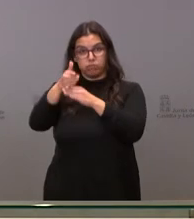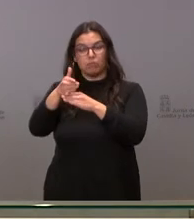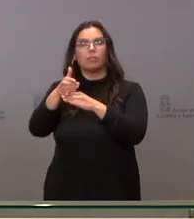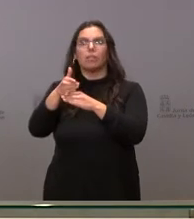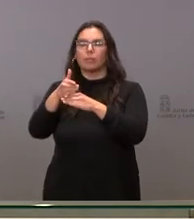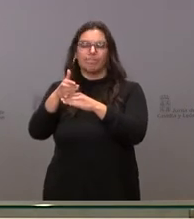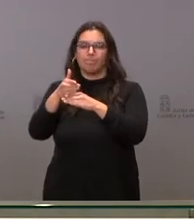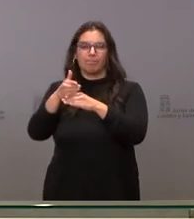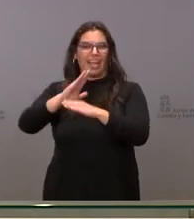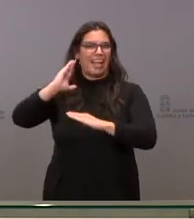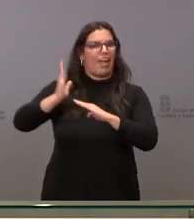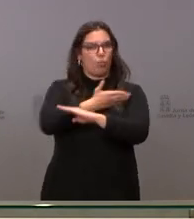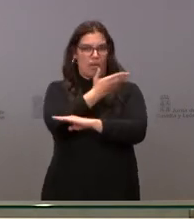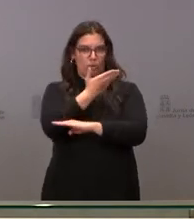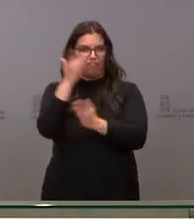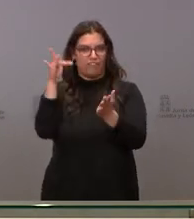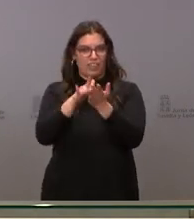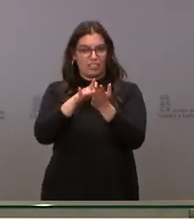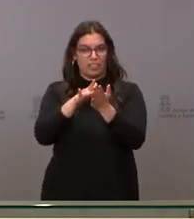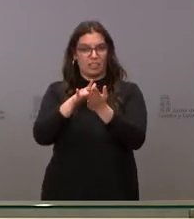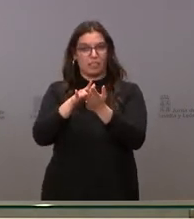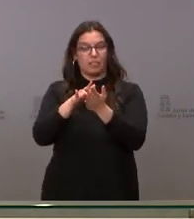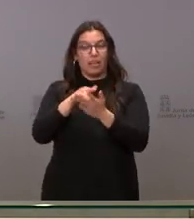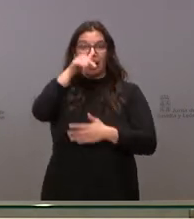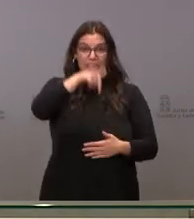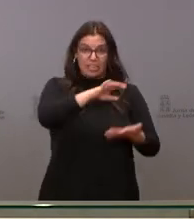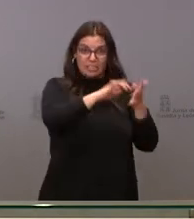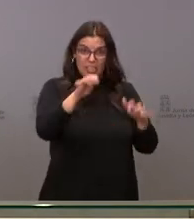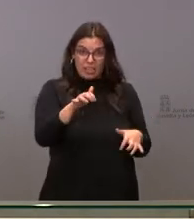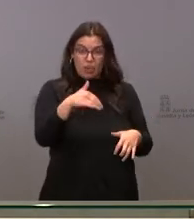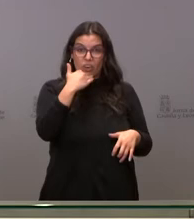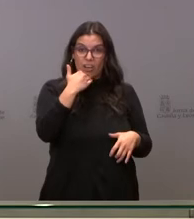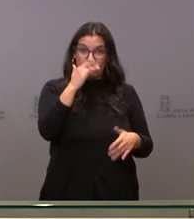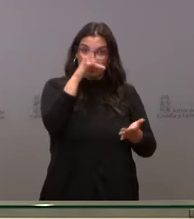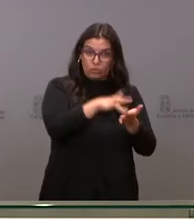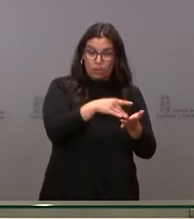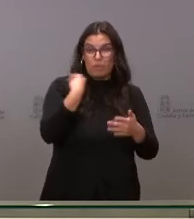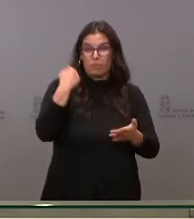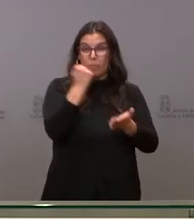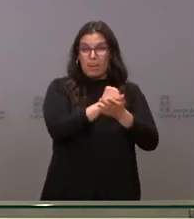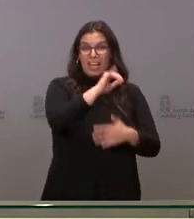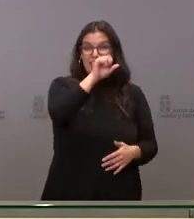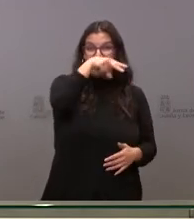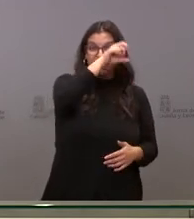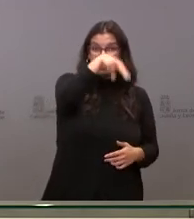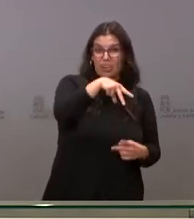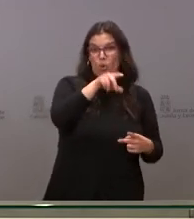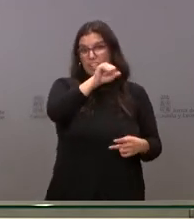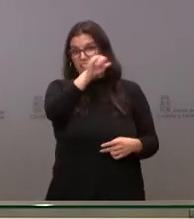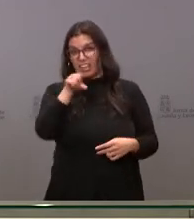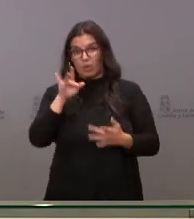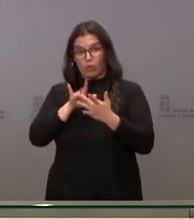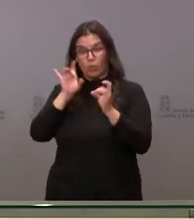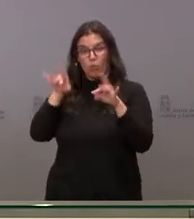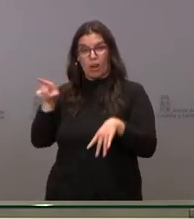Castilla y León nos ha pasado algo similar con alguna partida, en concreto de Janssen o AstraZeneca, creo que ha sido en el caso de Madrid. Luego quería